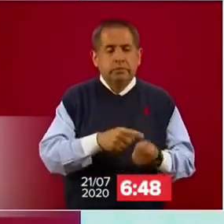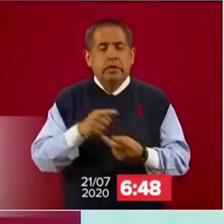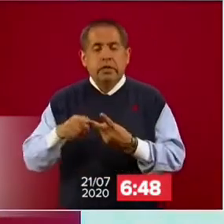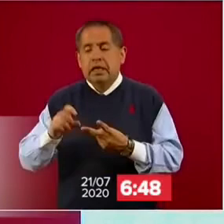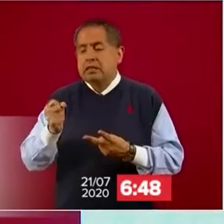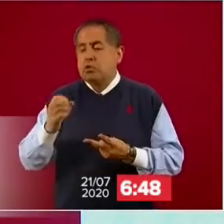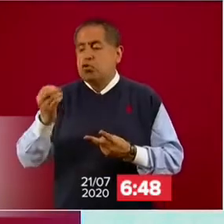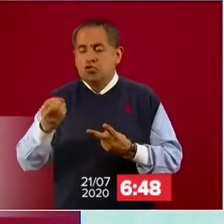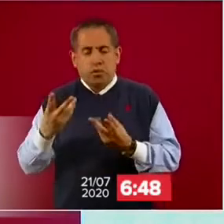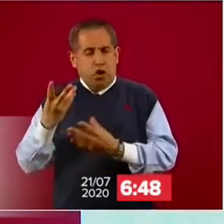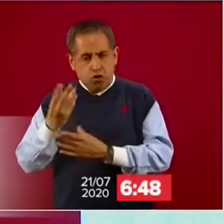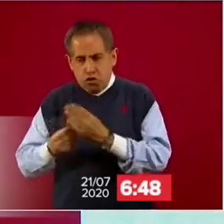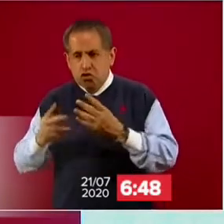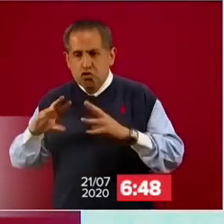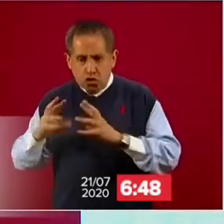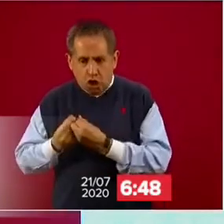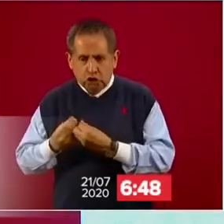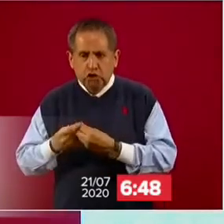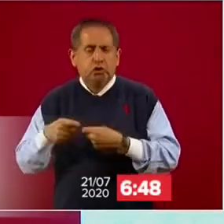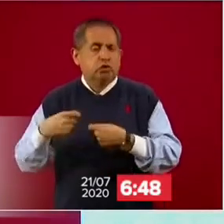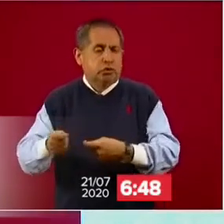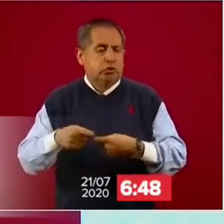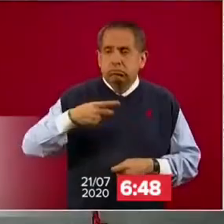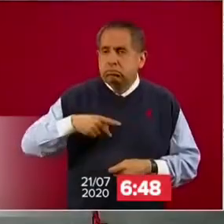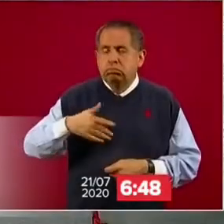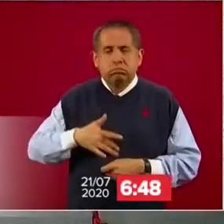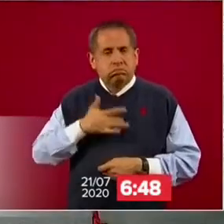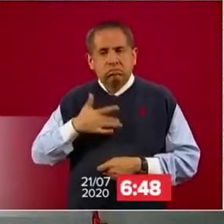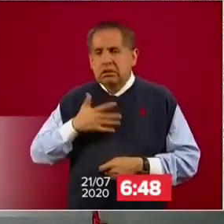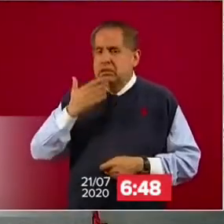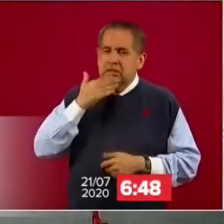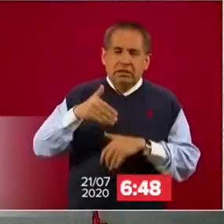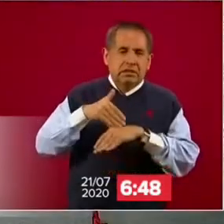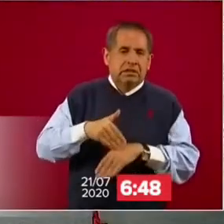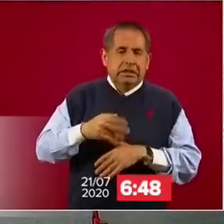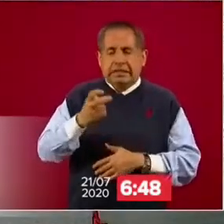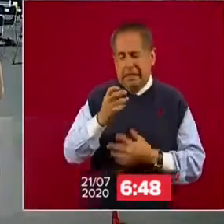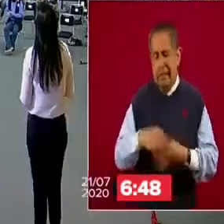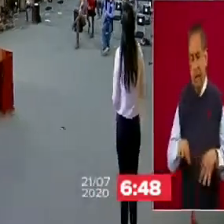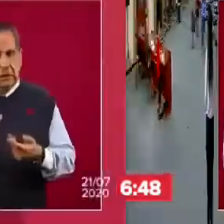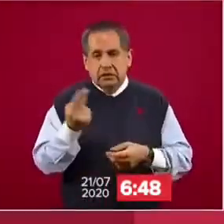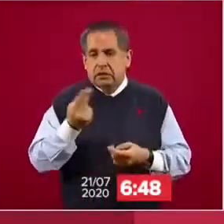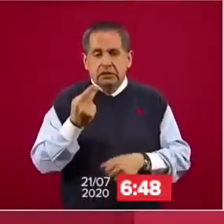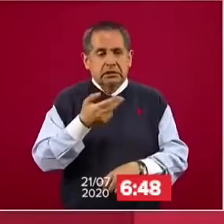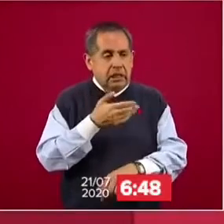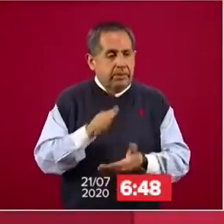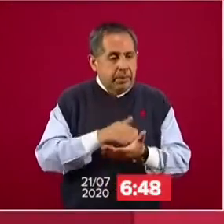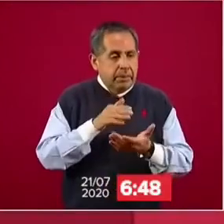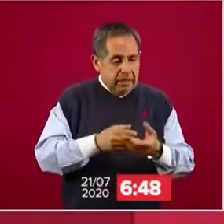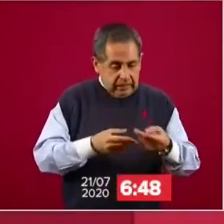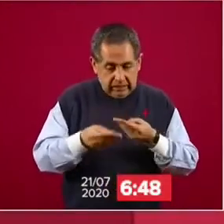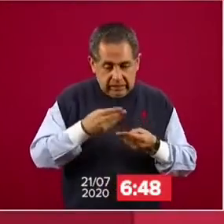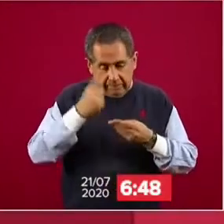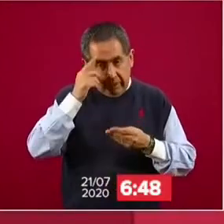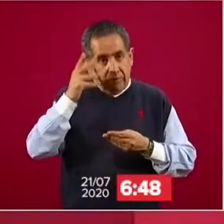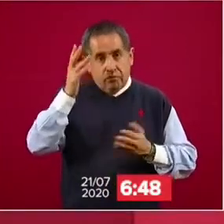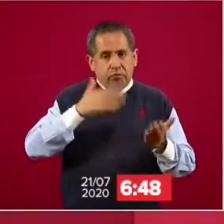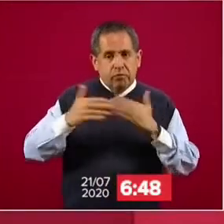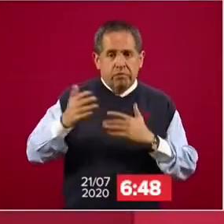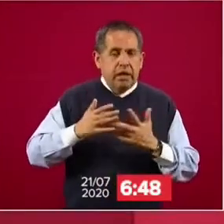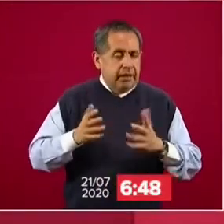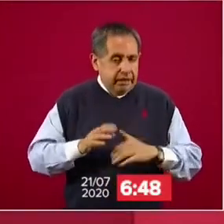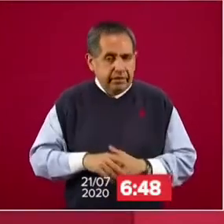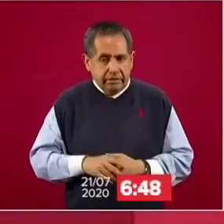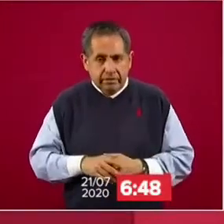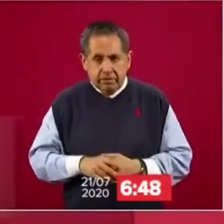marginación y el abandono a niños indígenas que no cuentan siquiera con un acta de nacimiento. Entonces, sin menoscabo de